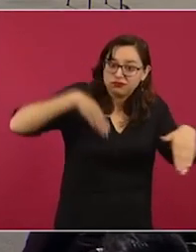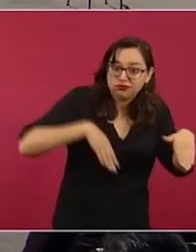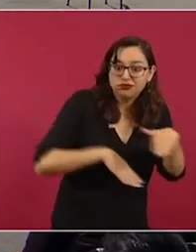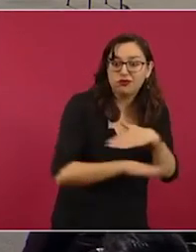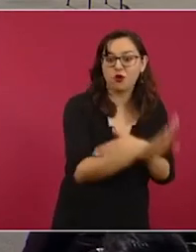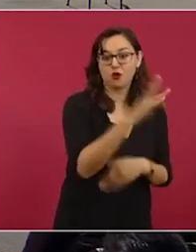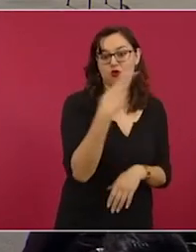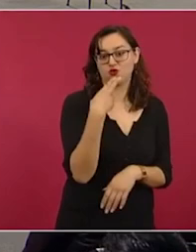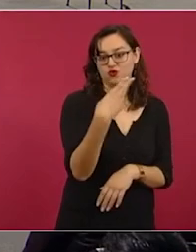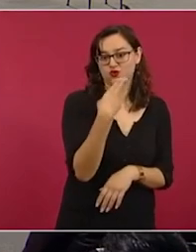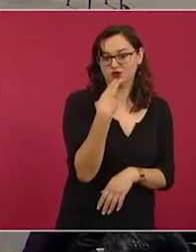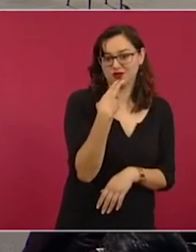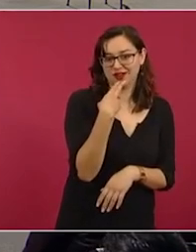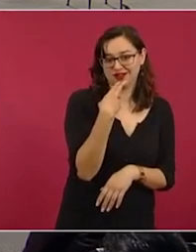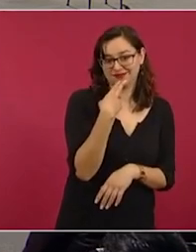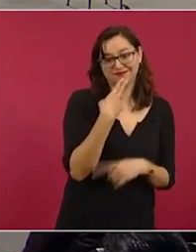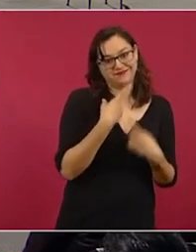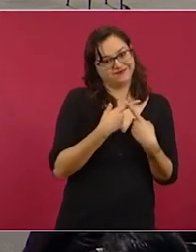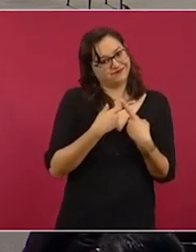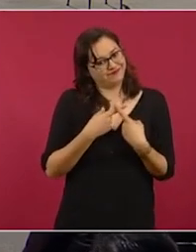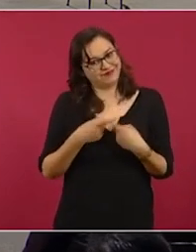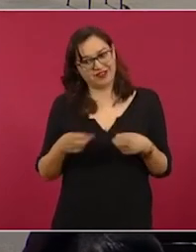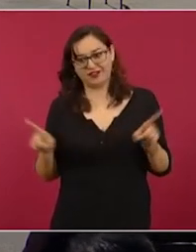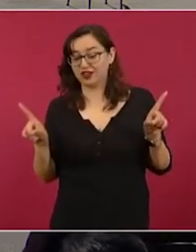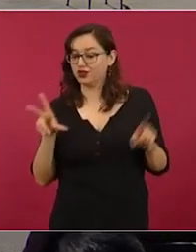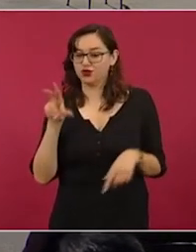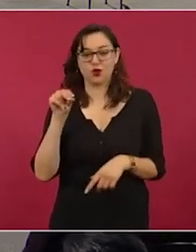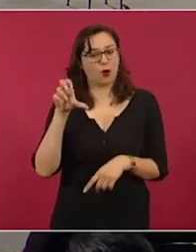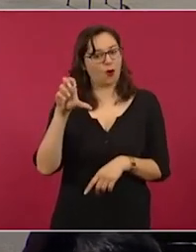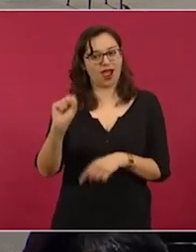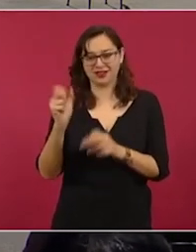y bueno, aquí está el video.